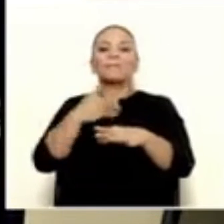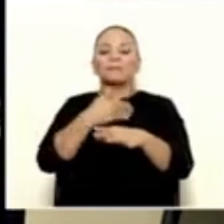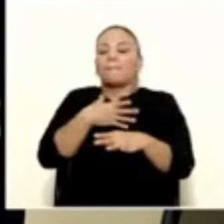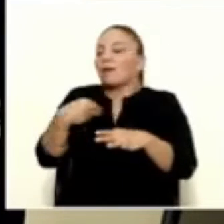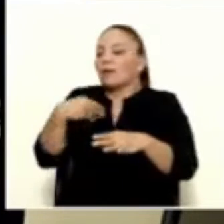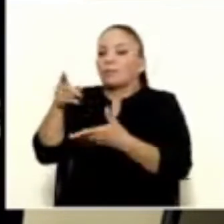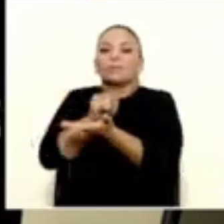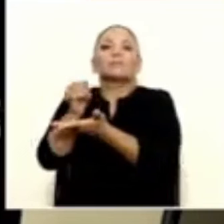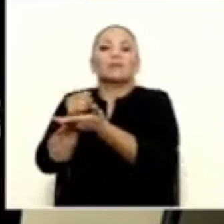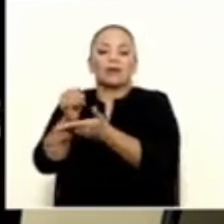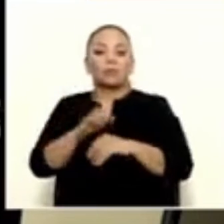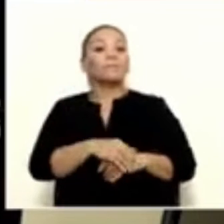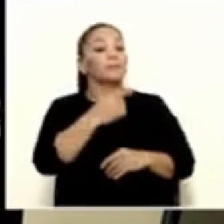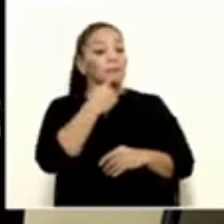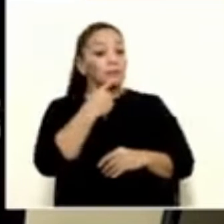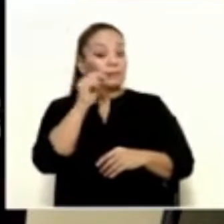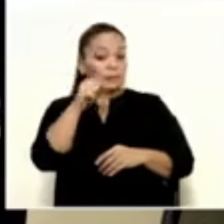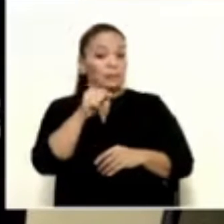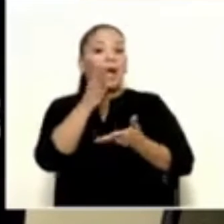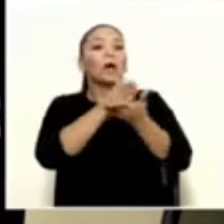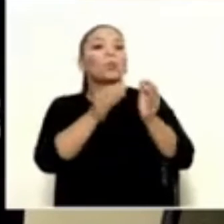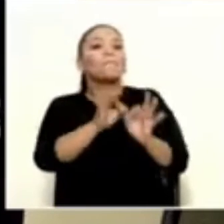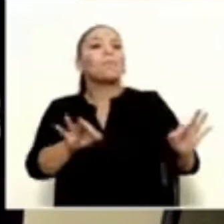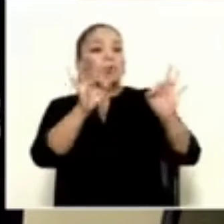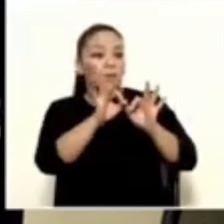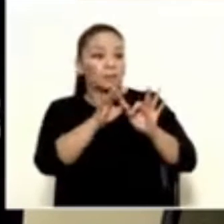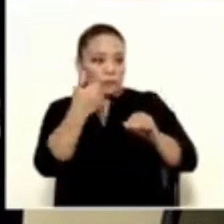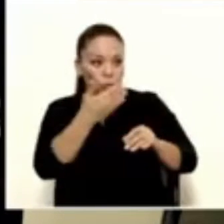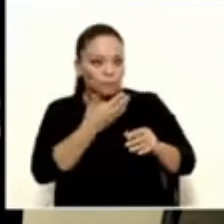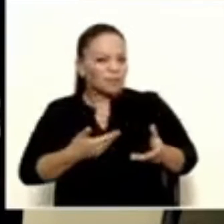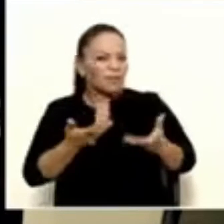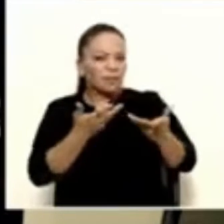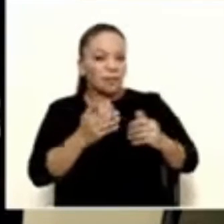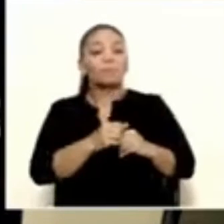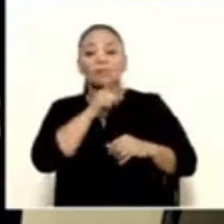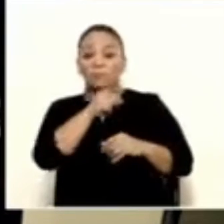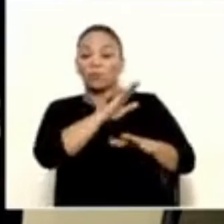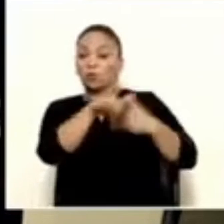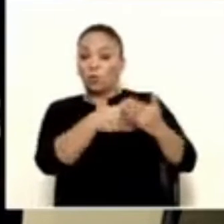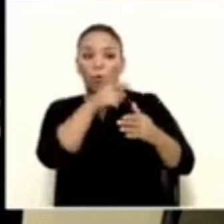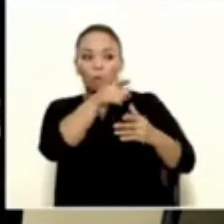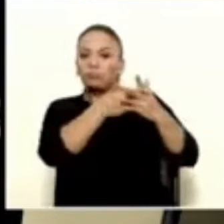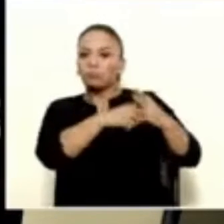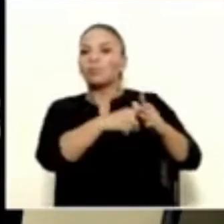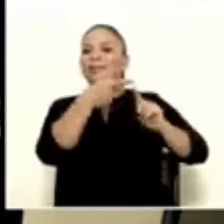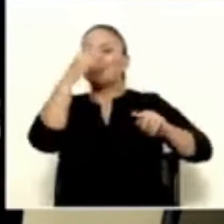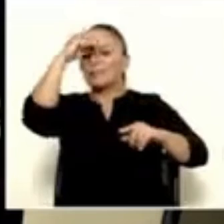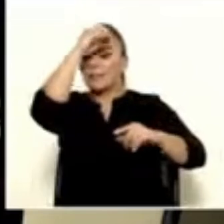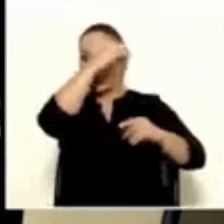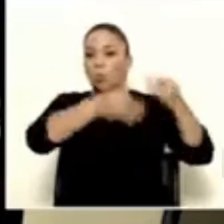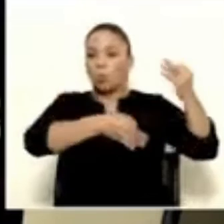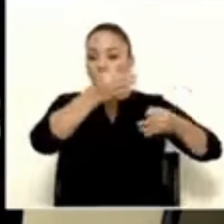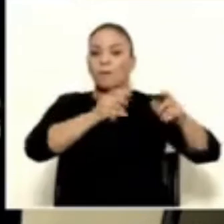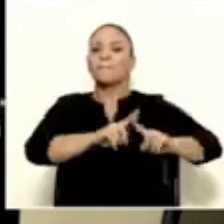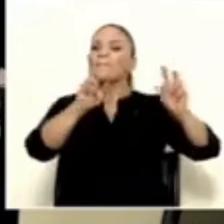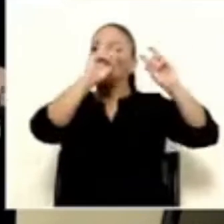investigando también. Y aquí, presidente, algo importante es que, es cierto, todo esto nace de criterios jurídicos, pero